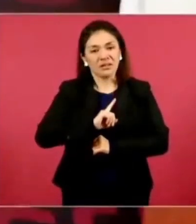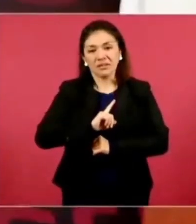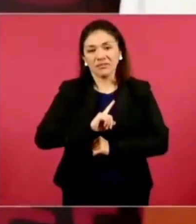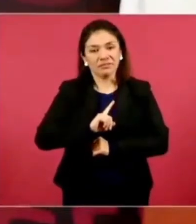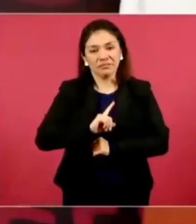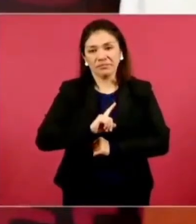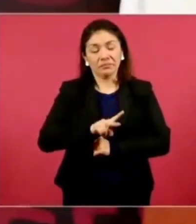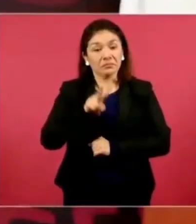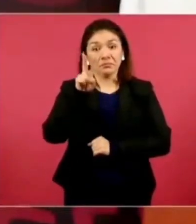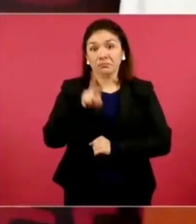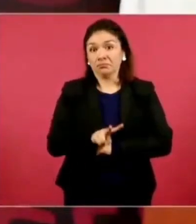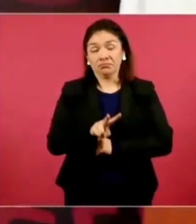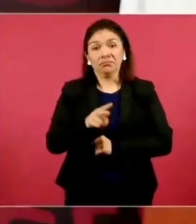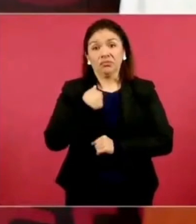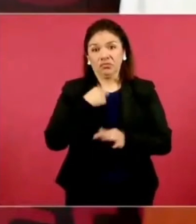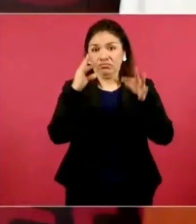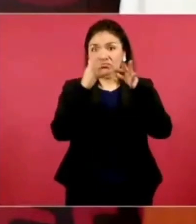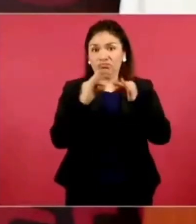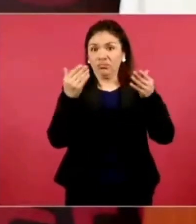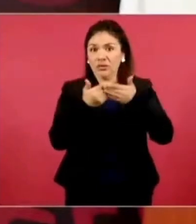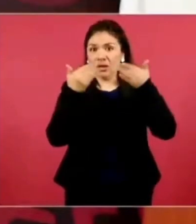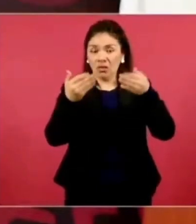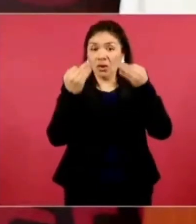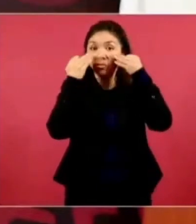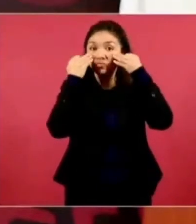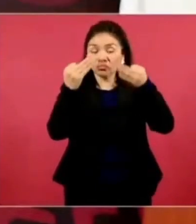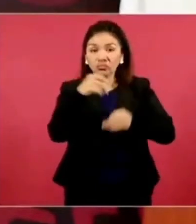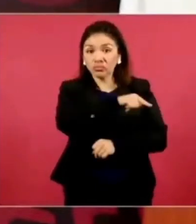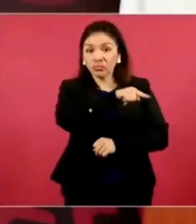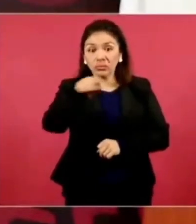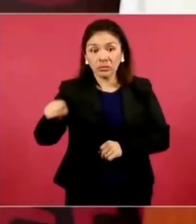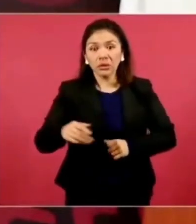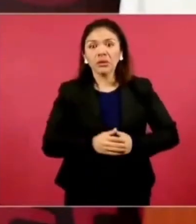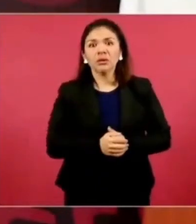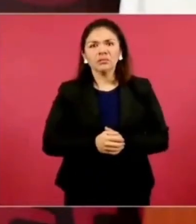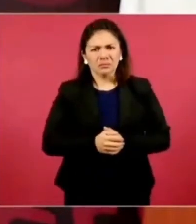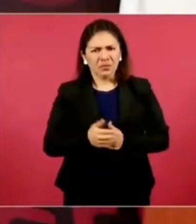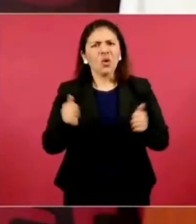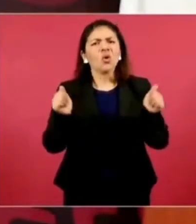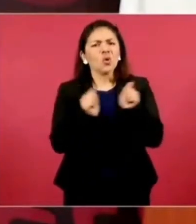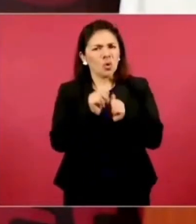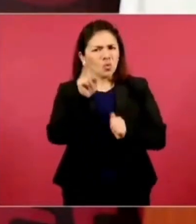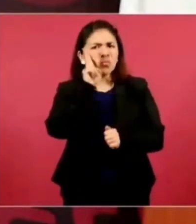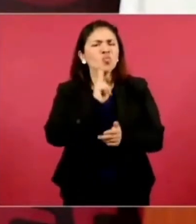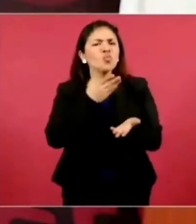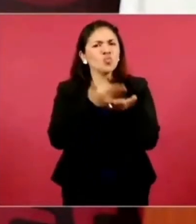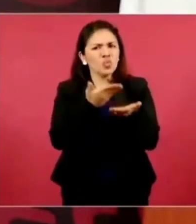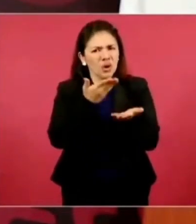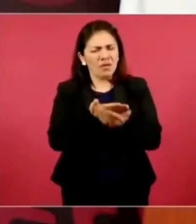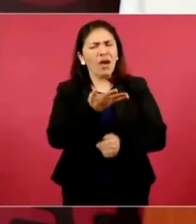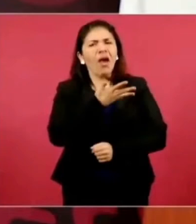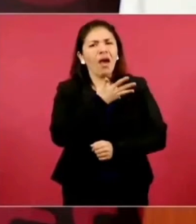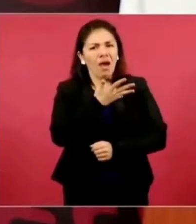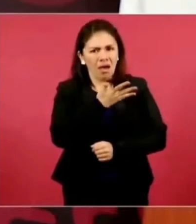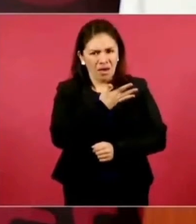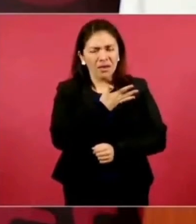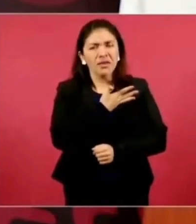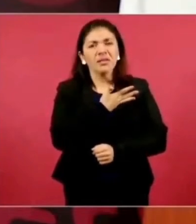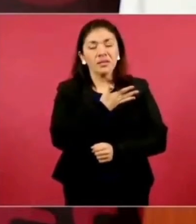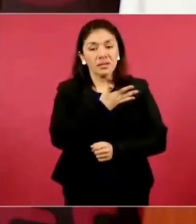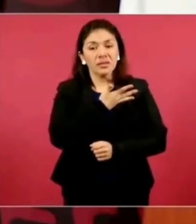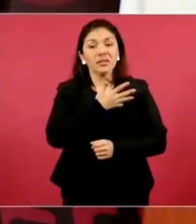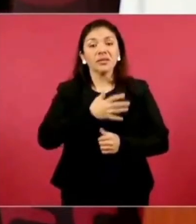Yo quiero dejar constancia y lo puedo probar, de que